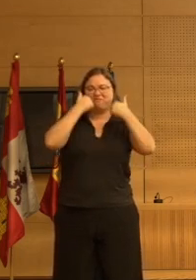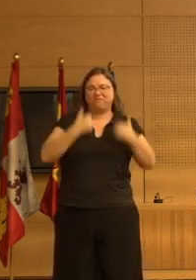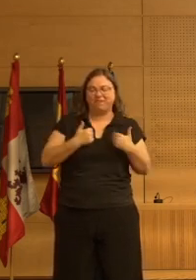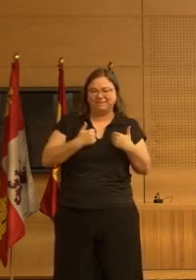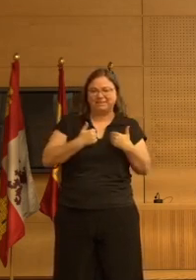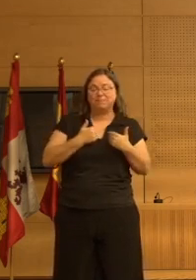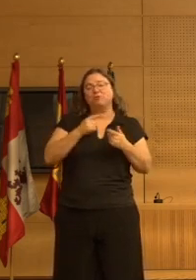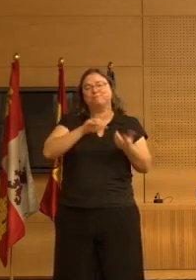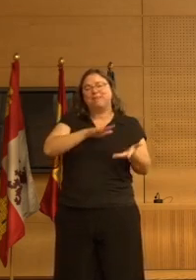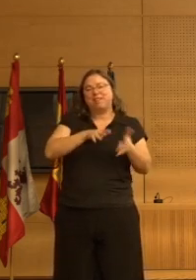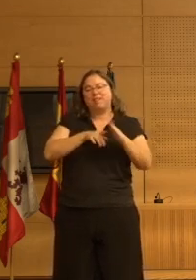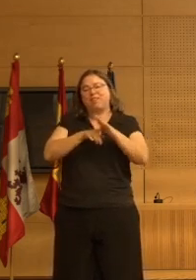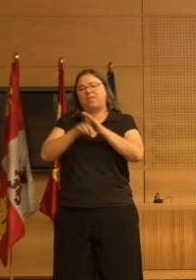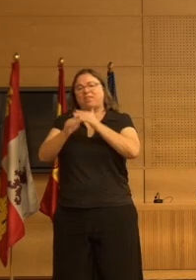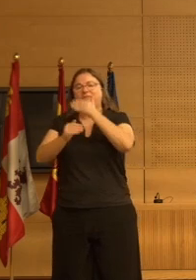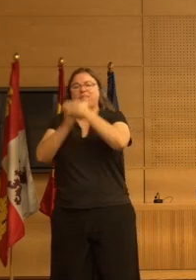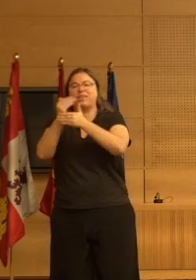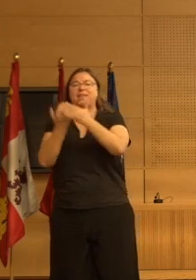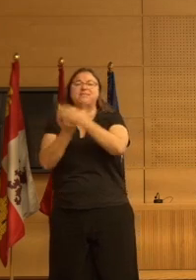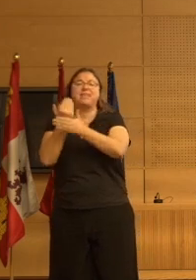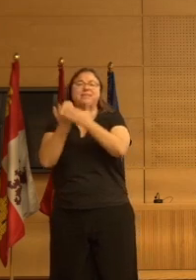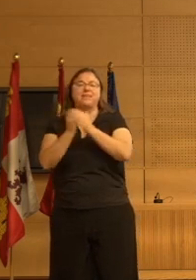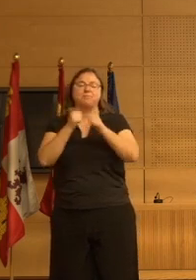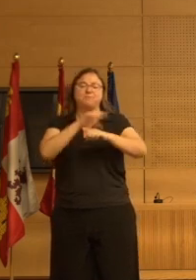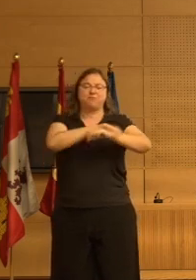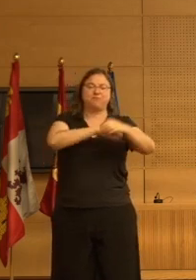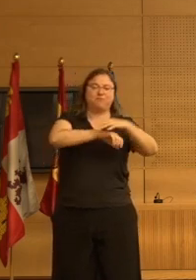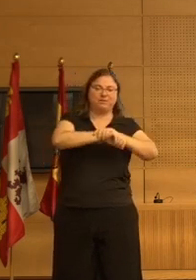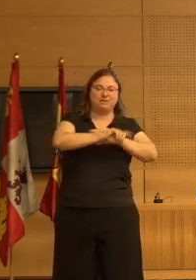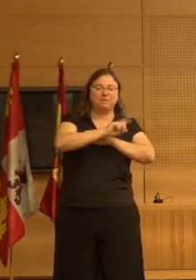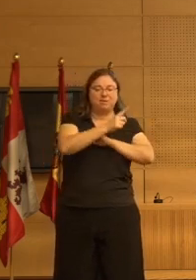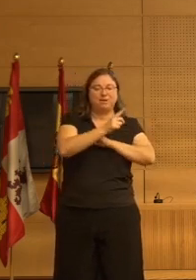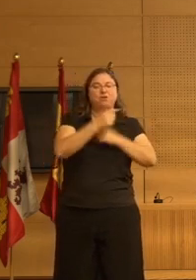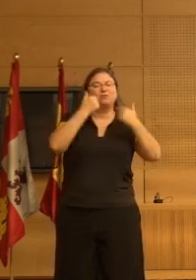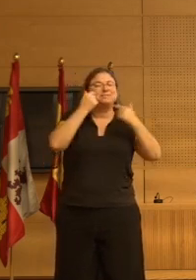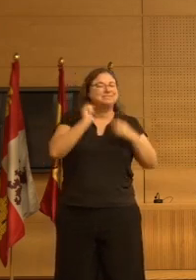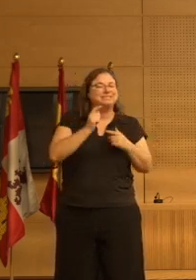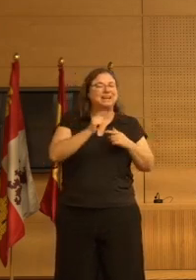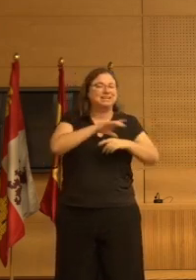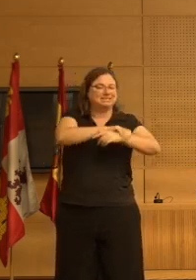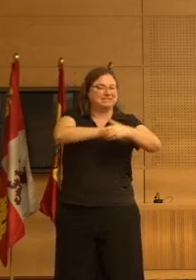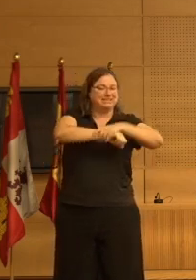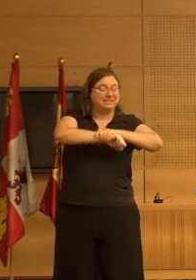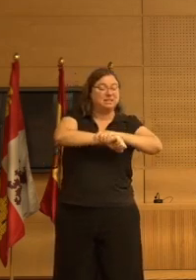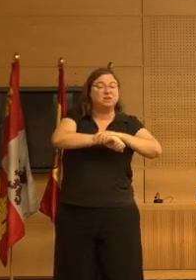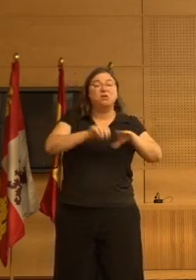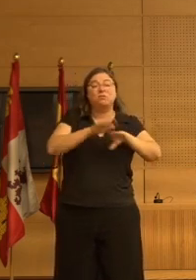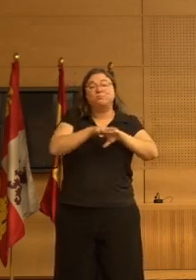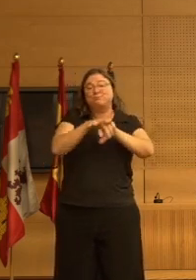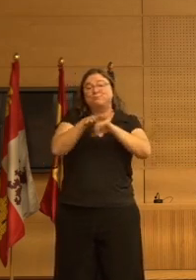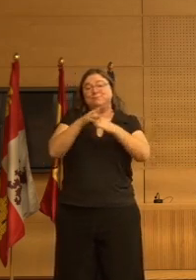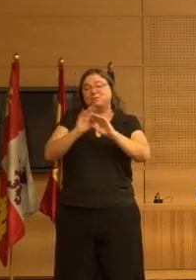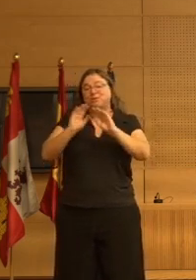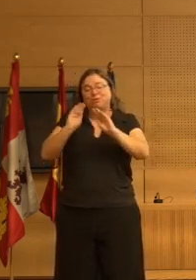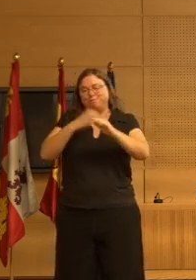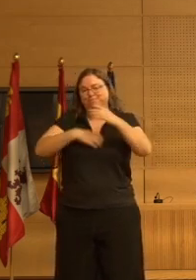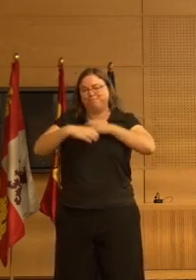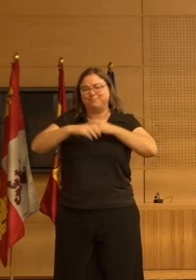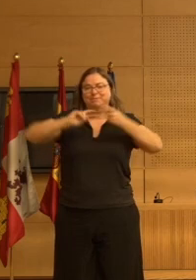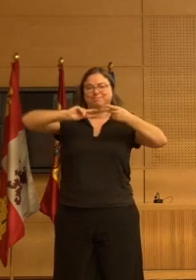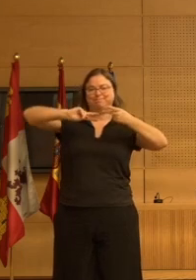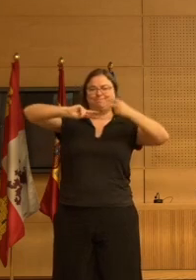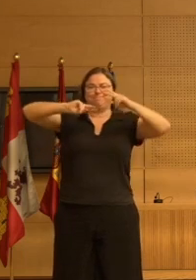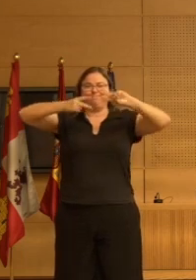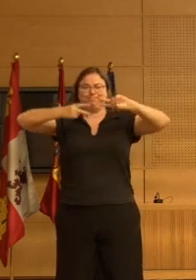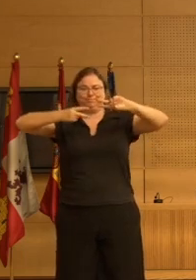proceso de vía libre de sujeciones es eliminar primero sujeciones físicas, pero por imponderables hemos tenido que